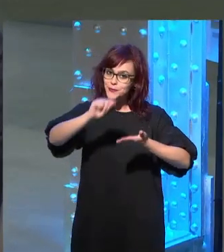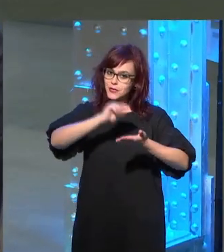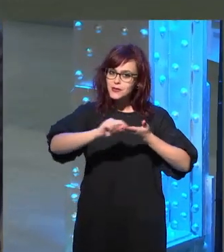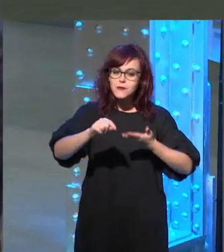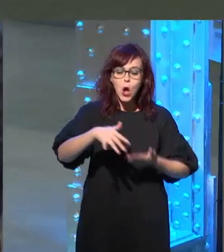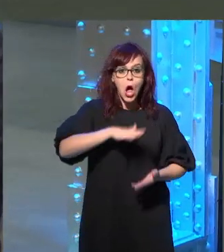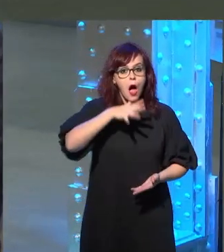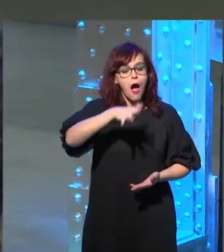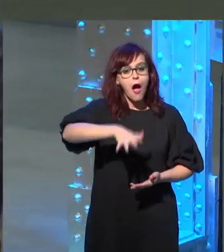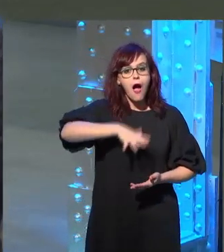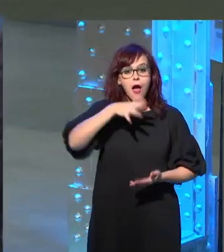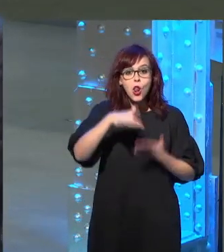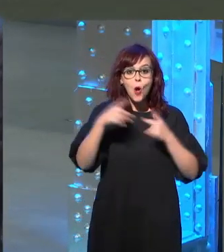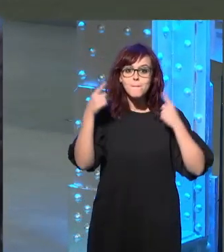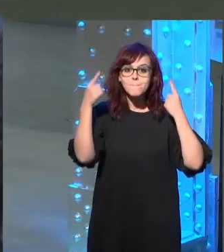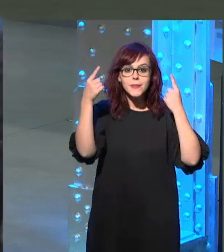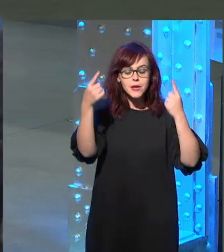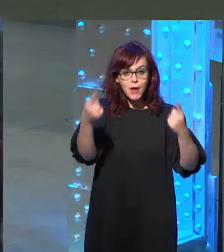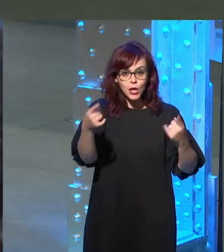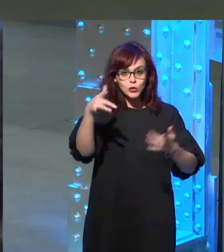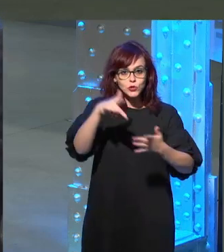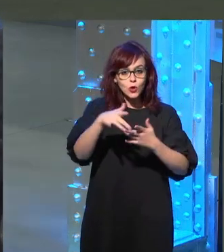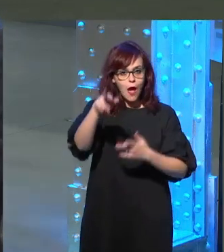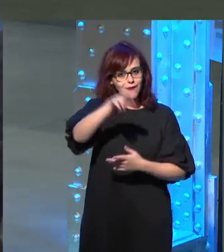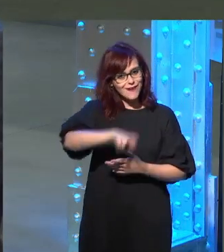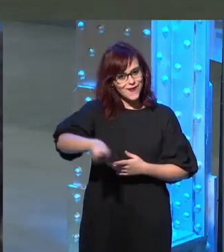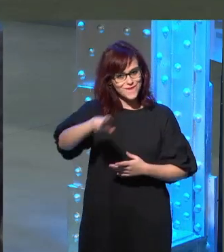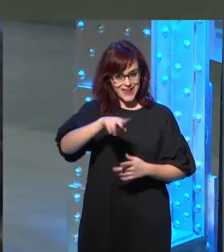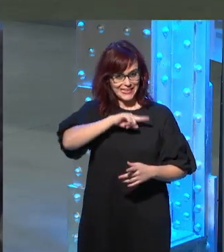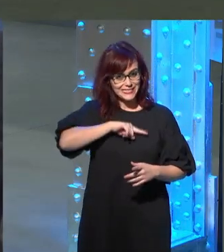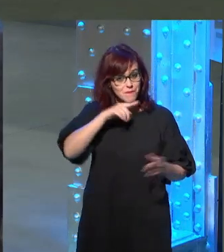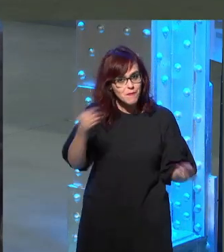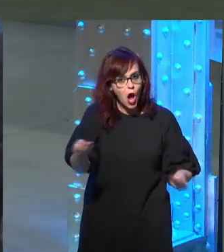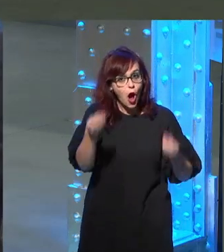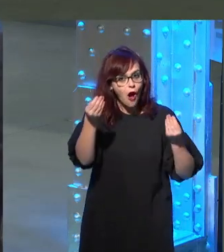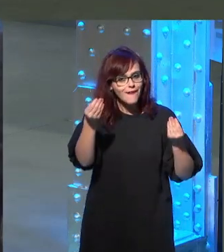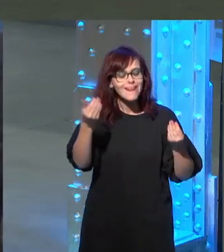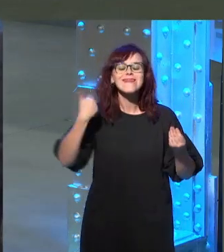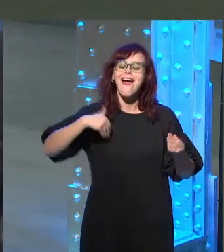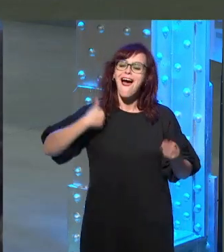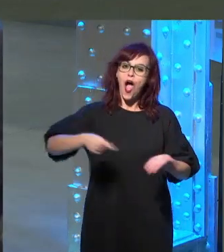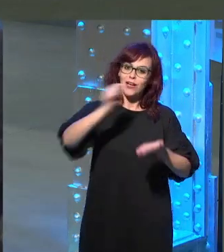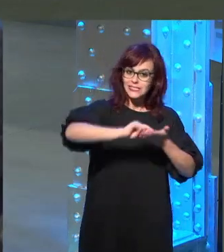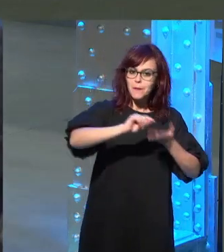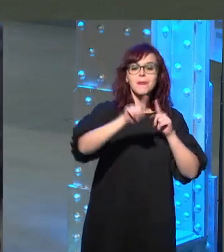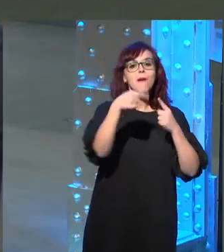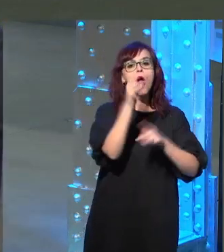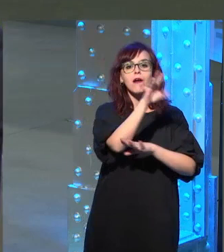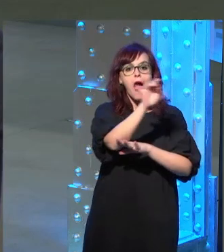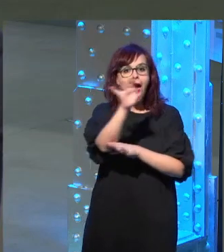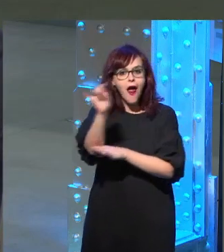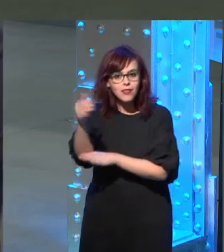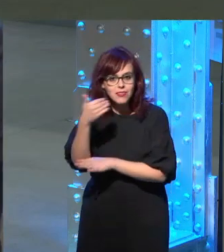que fue muy impresionante es que lo primero que hizo en cuanto se recuperó fue escribir primero cartas a los amigos después